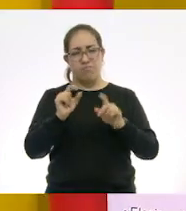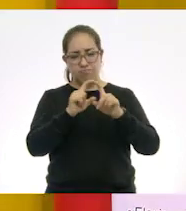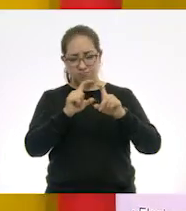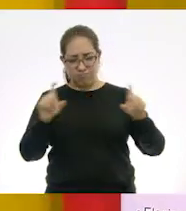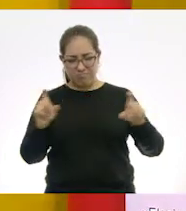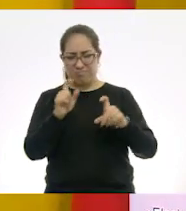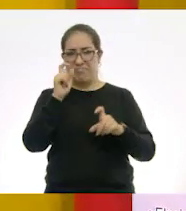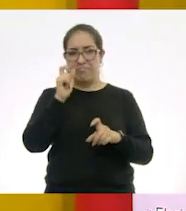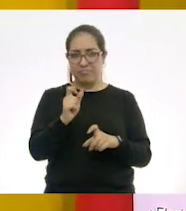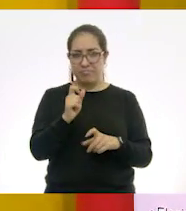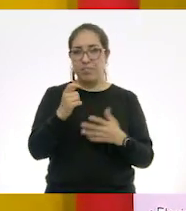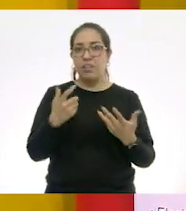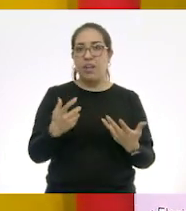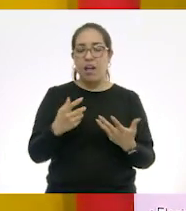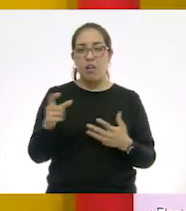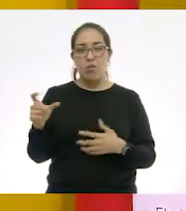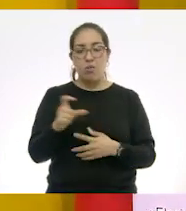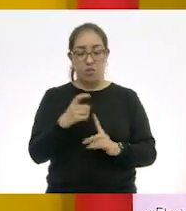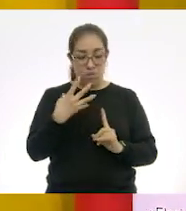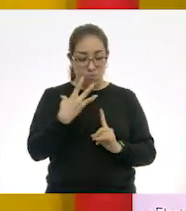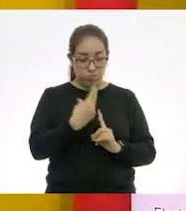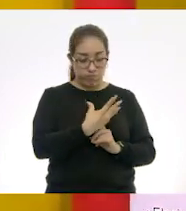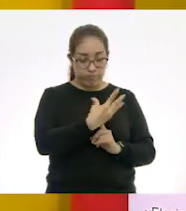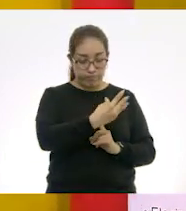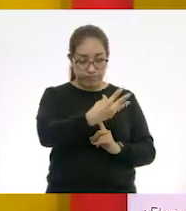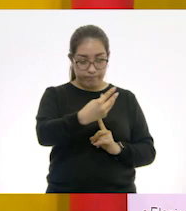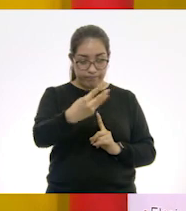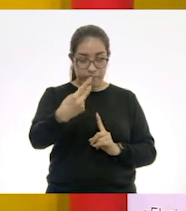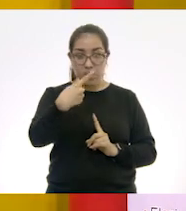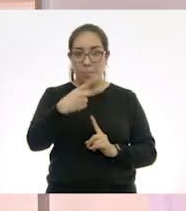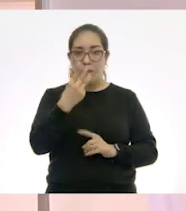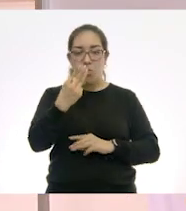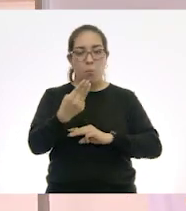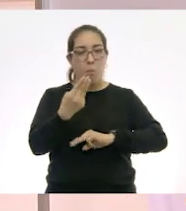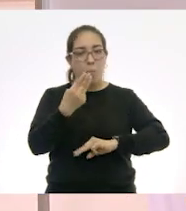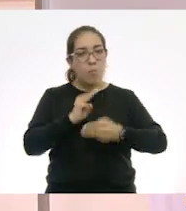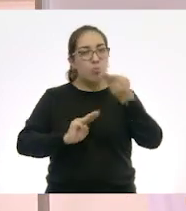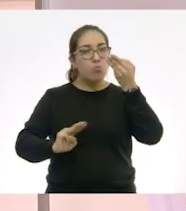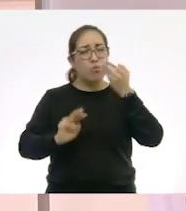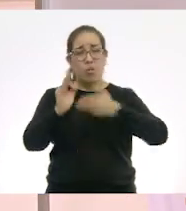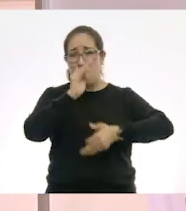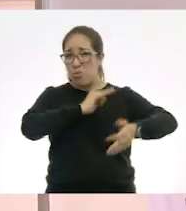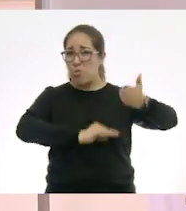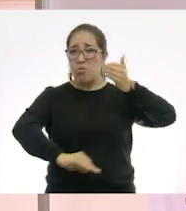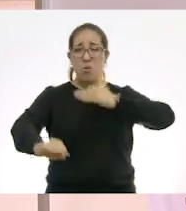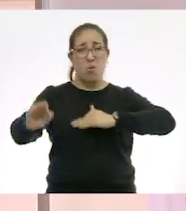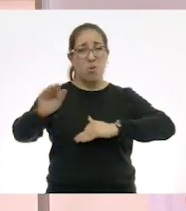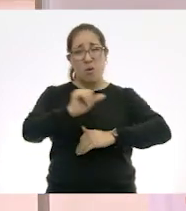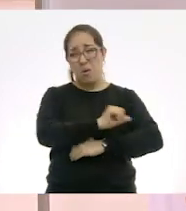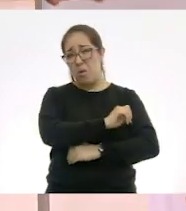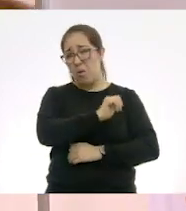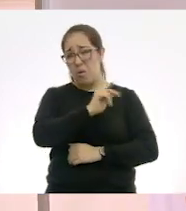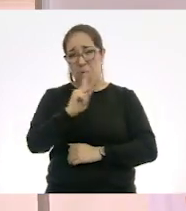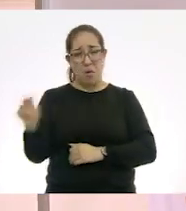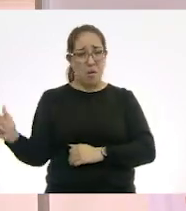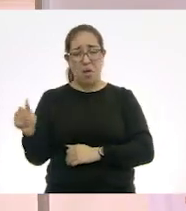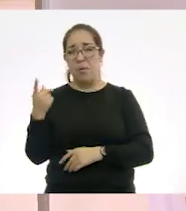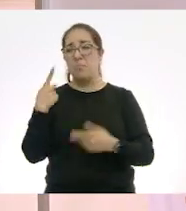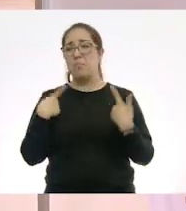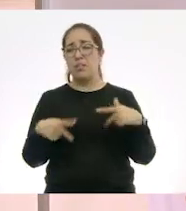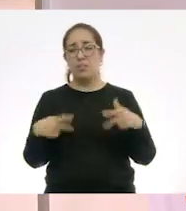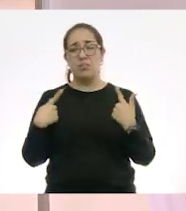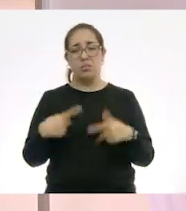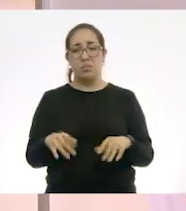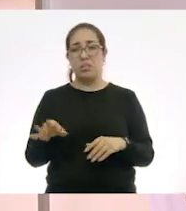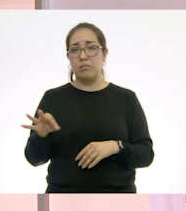una epidemia, pero que le llega a todo el mundo. A los individuos, a varios países. Es decir, se expande por